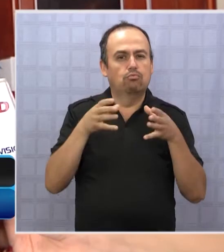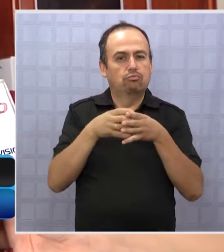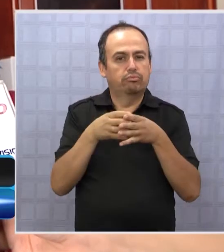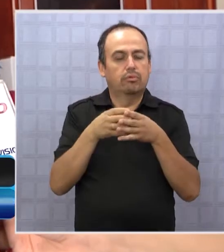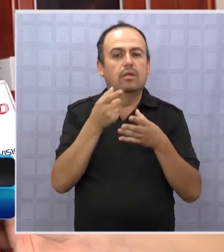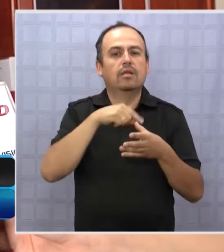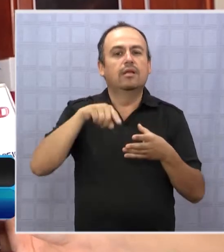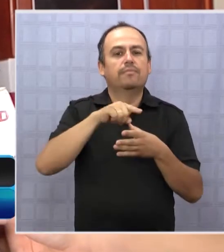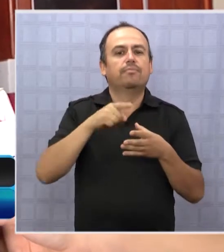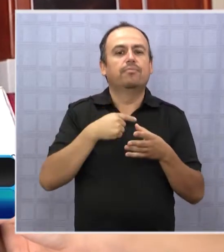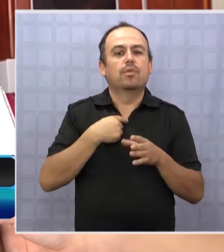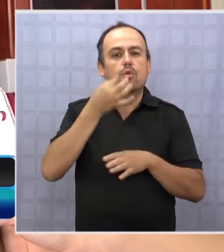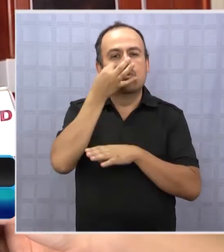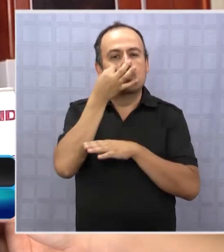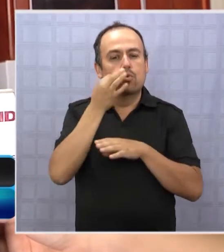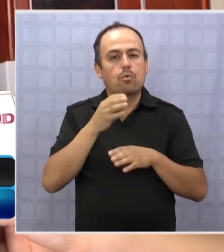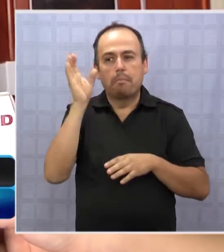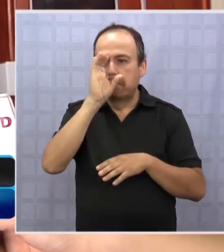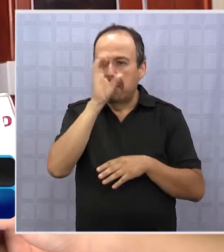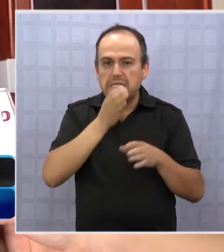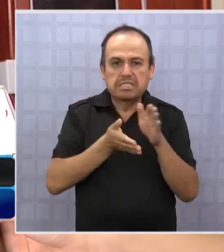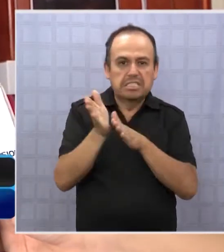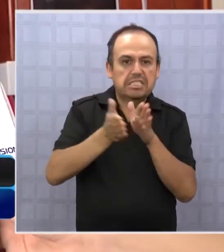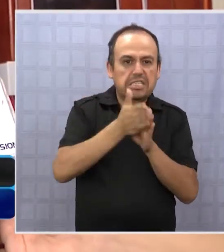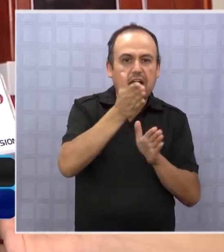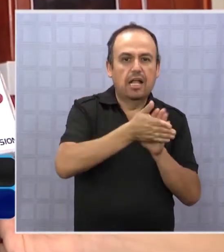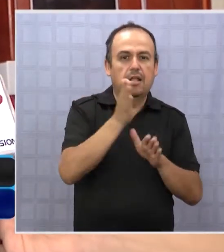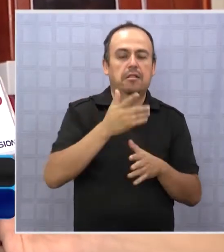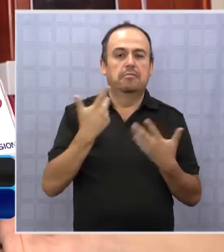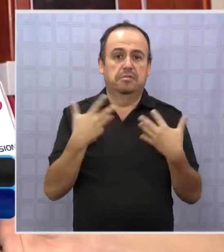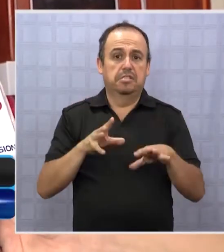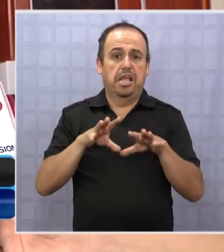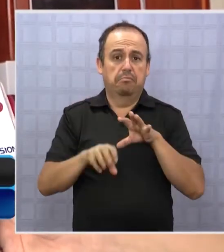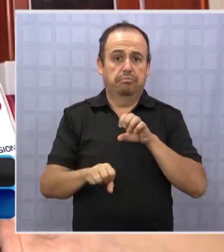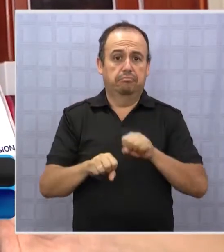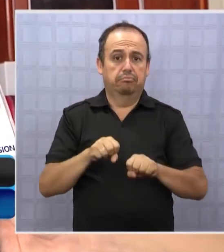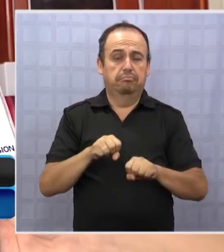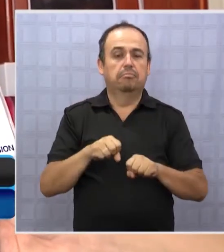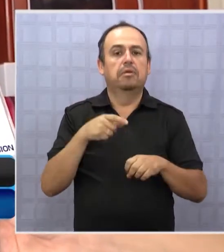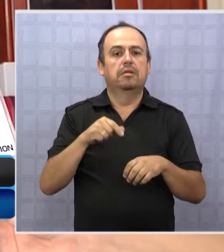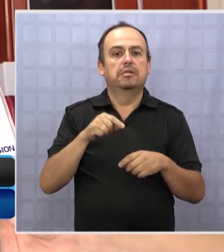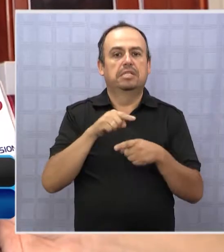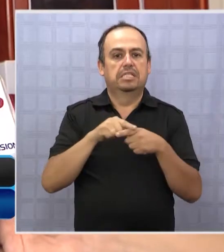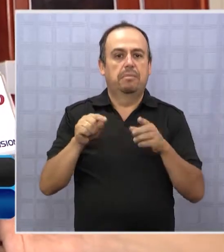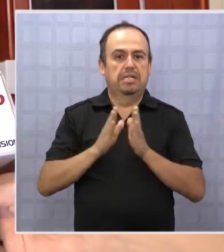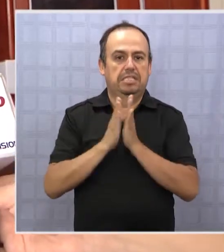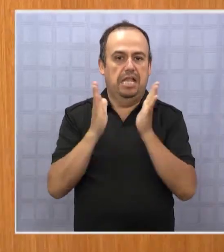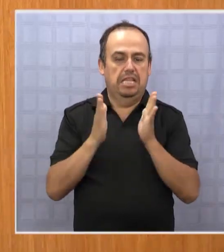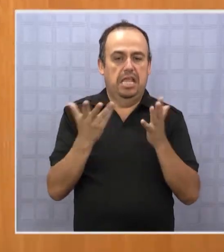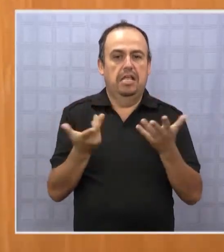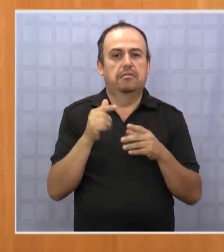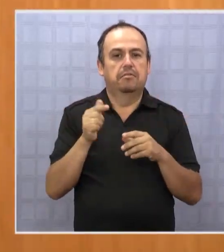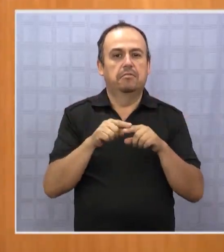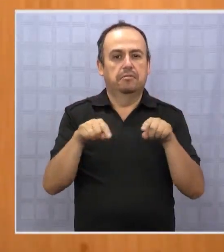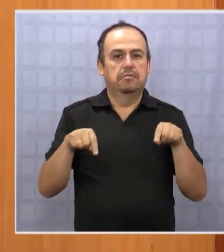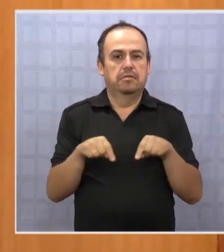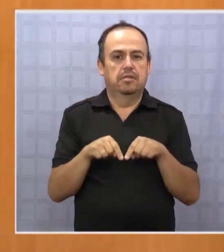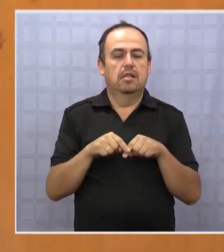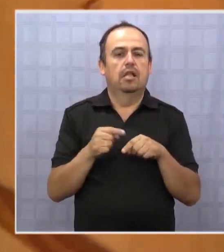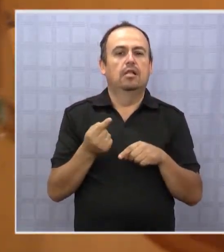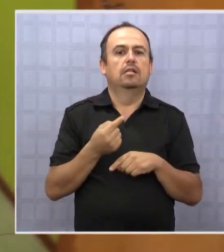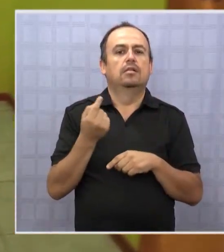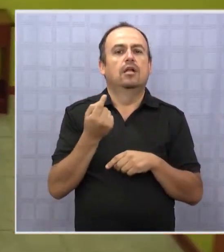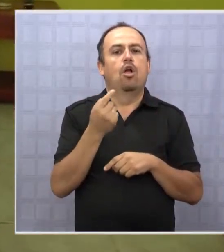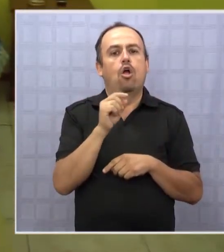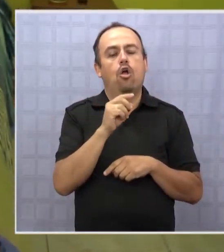son de varias excursiones y ya tenemos algunas reservas para Semana Santa. Hay habitaciones single,